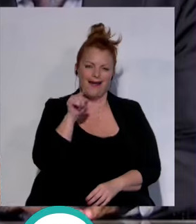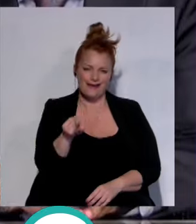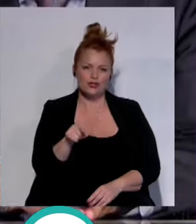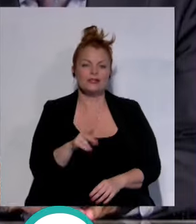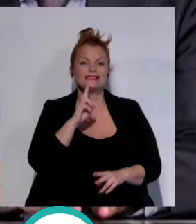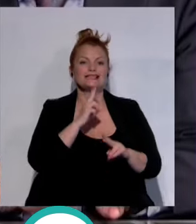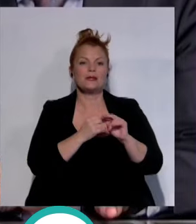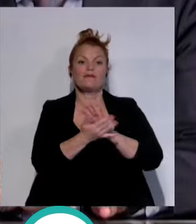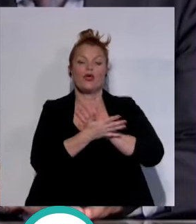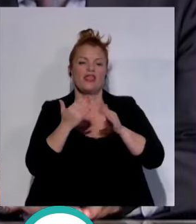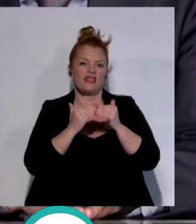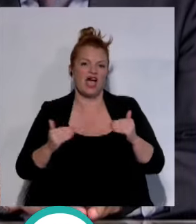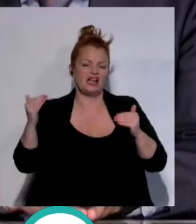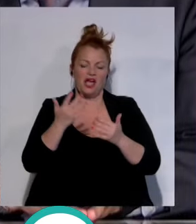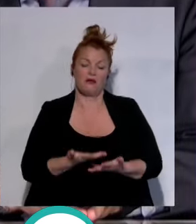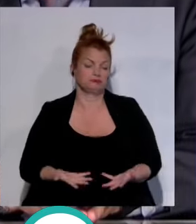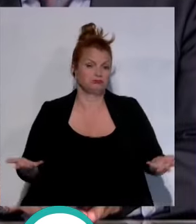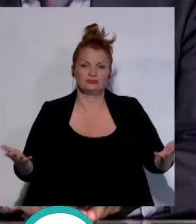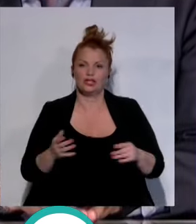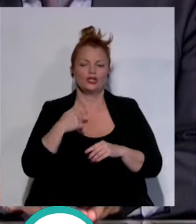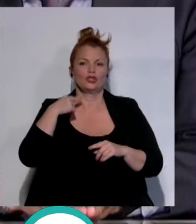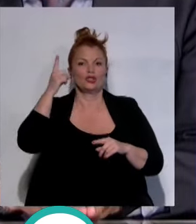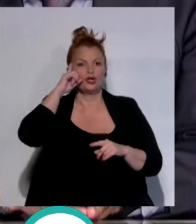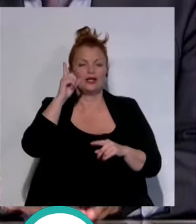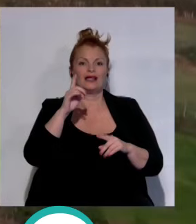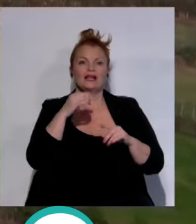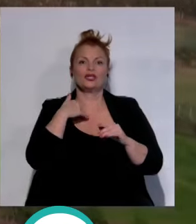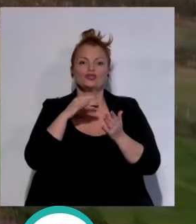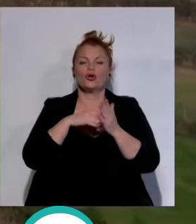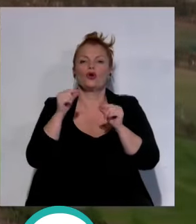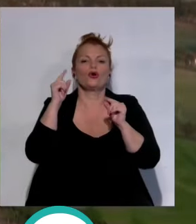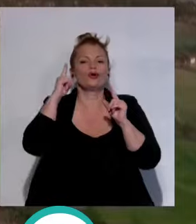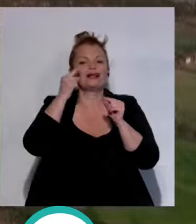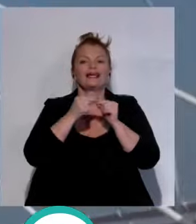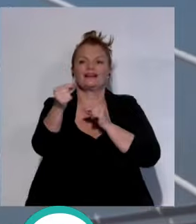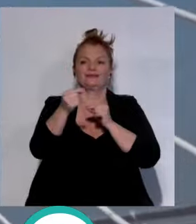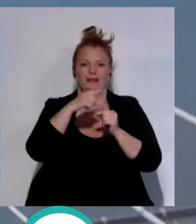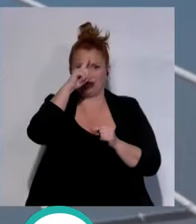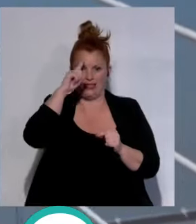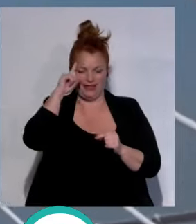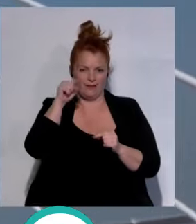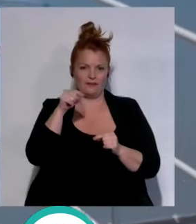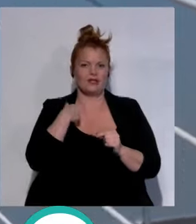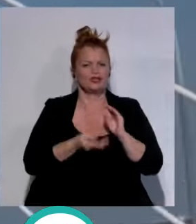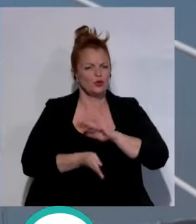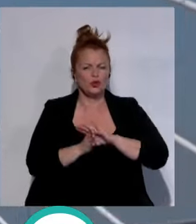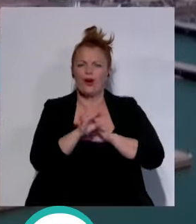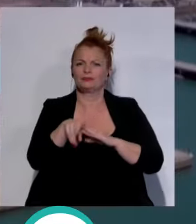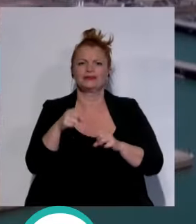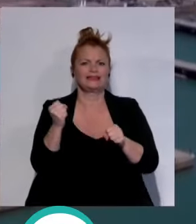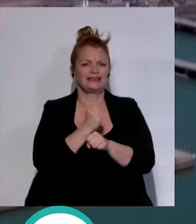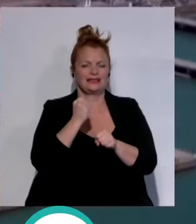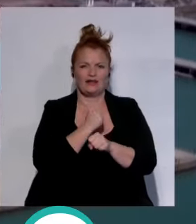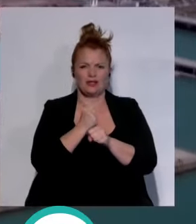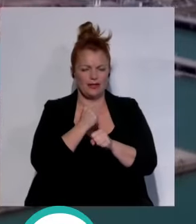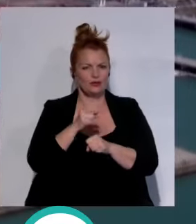se llama velocidad alta, mire usted, lléveme en tiempos lógicos a Madrid. El presidente de la CEC ha anunciado que se continúa trabajando en Investment